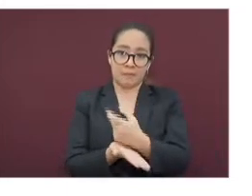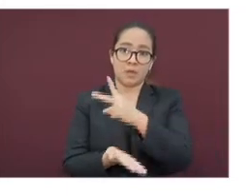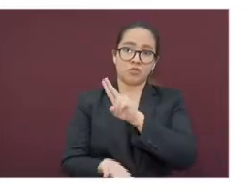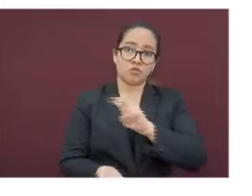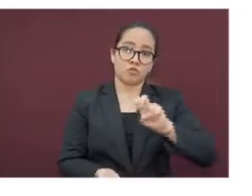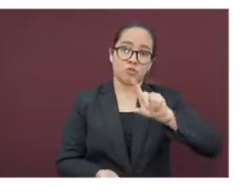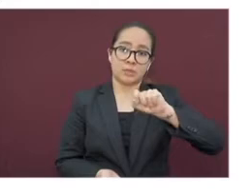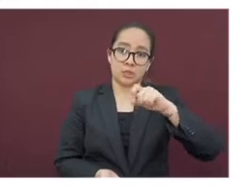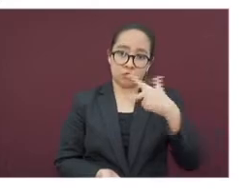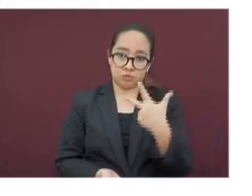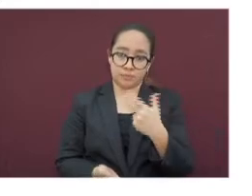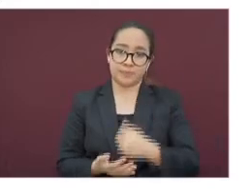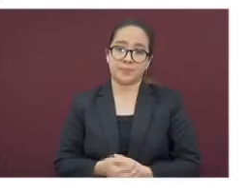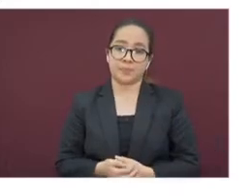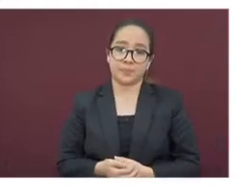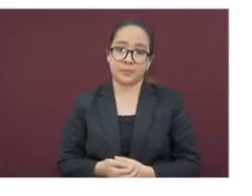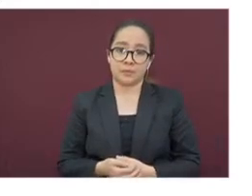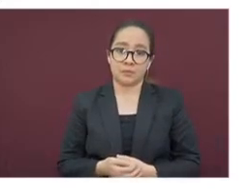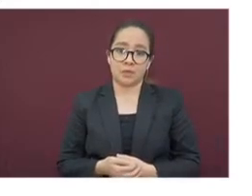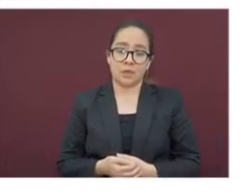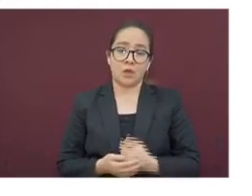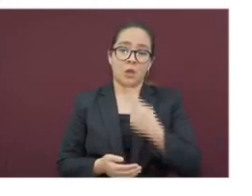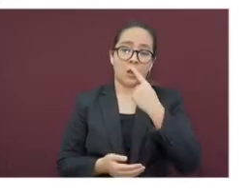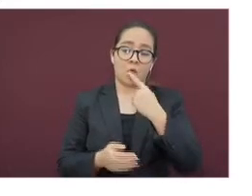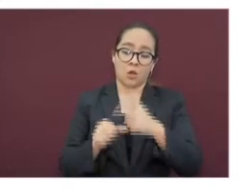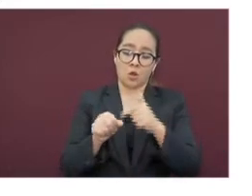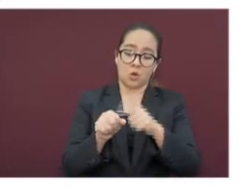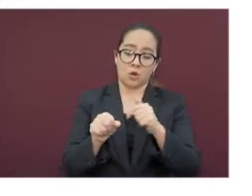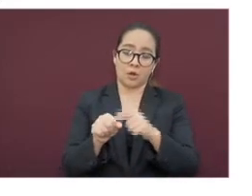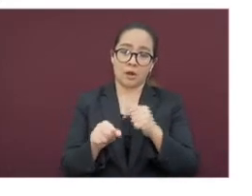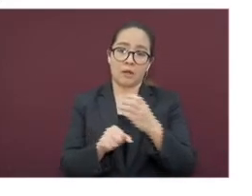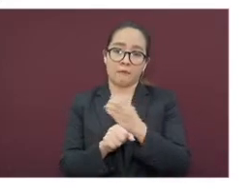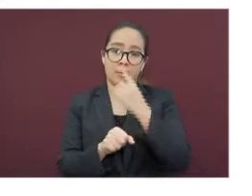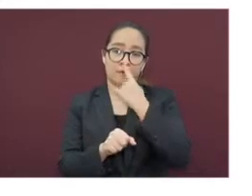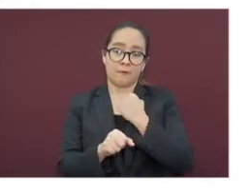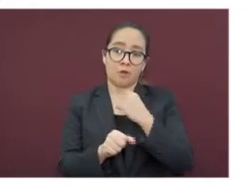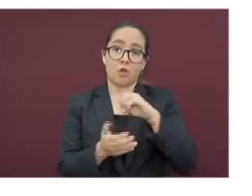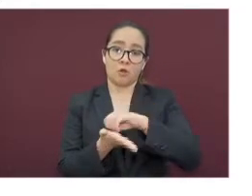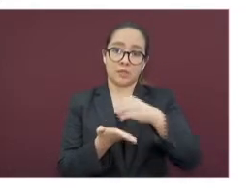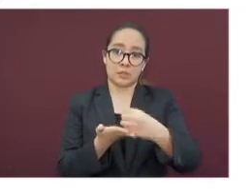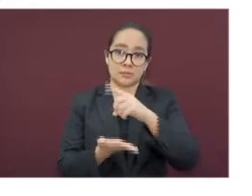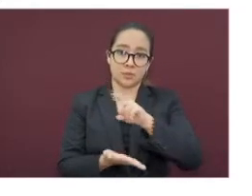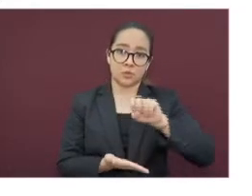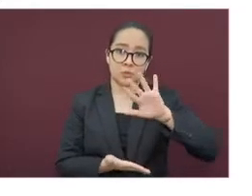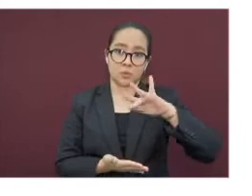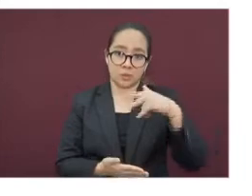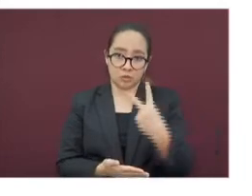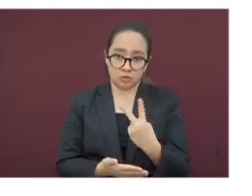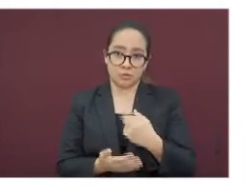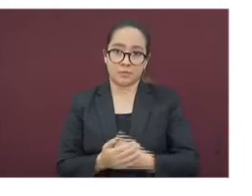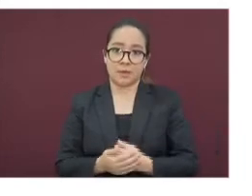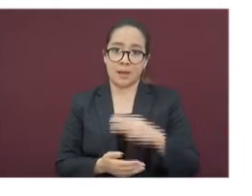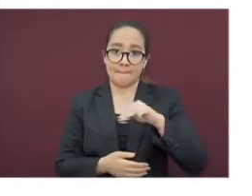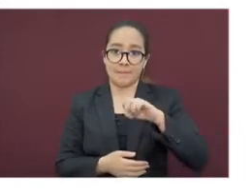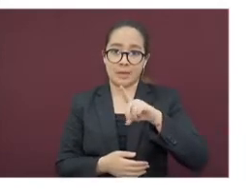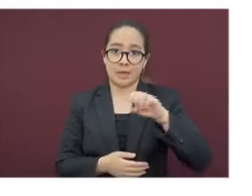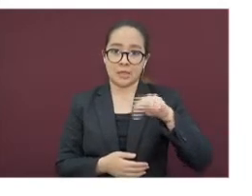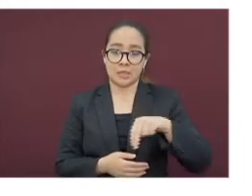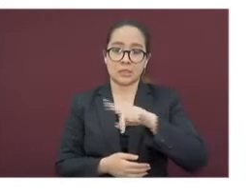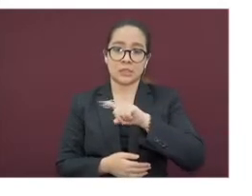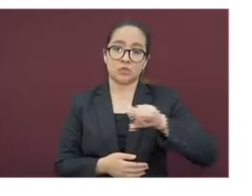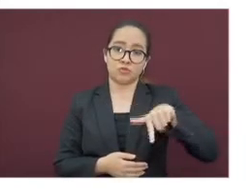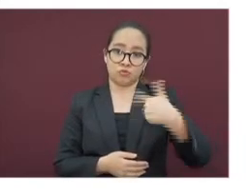doscientos veintiocho. En color ladrillo Orizaba ciento cincuenta y dos, Medellín ciento doce,